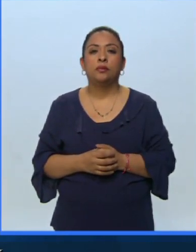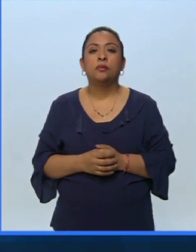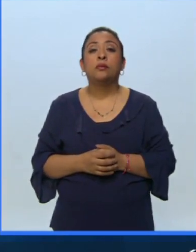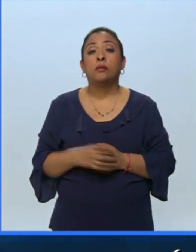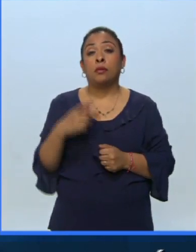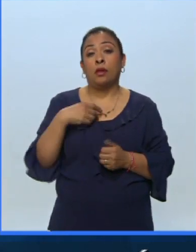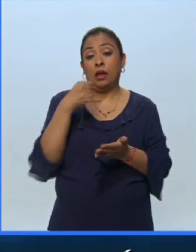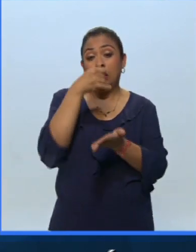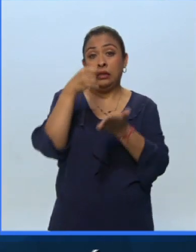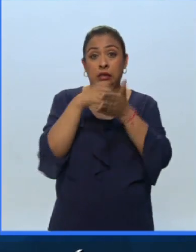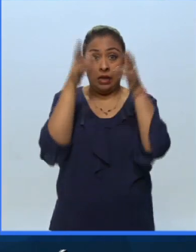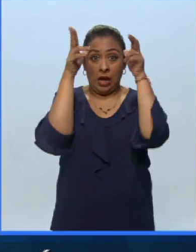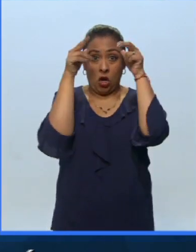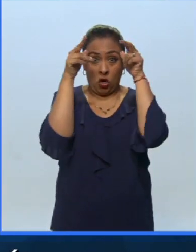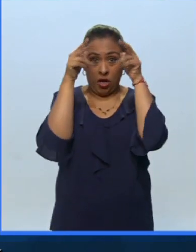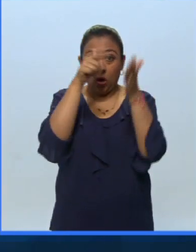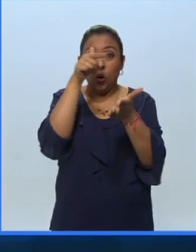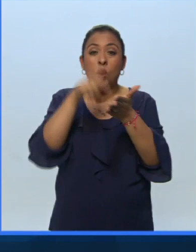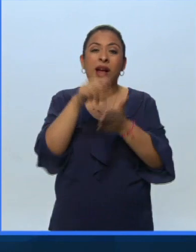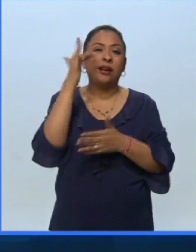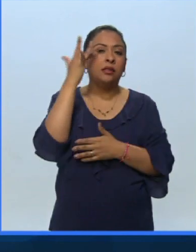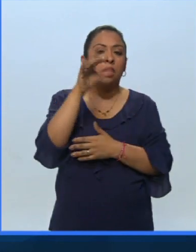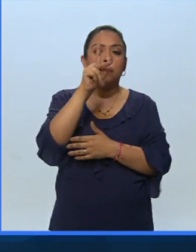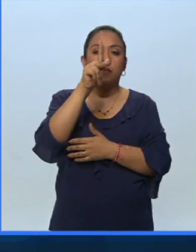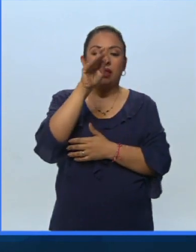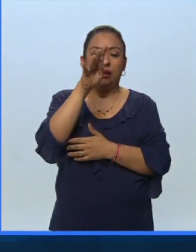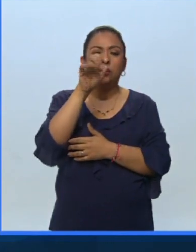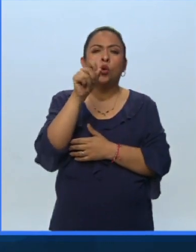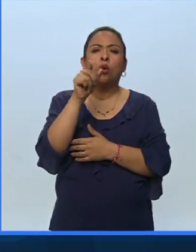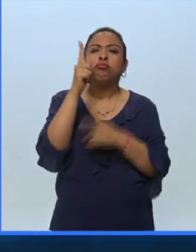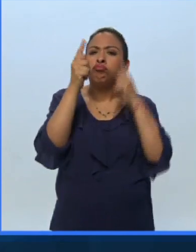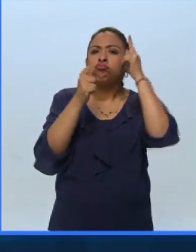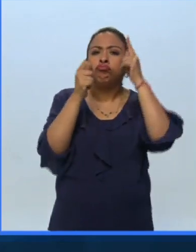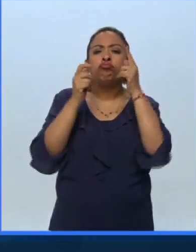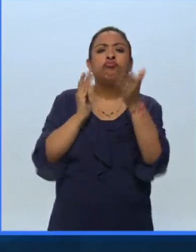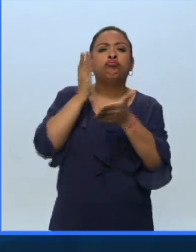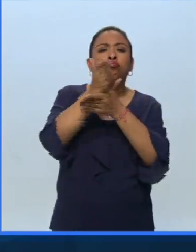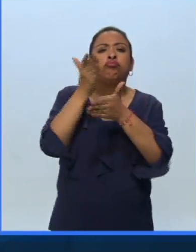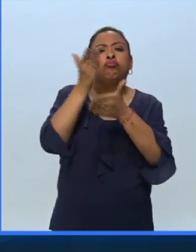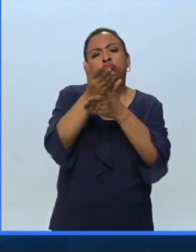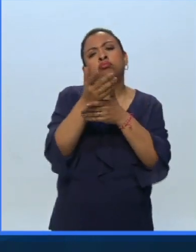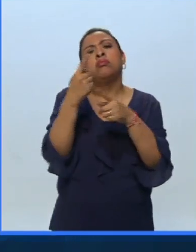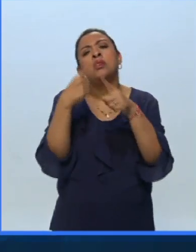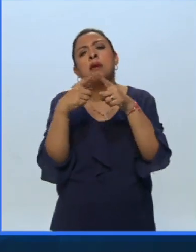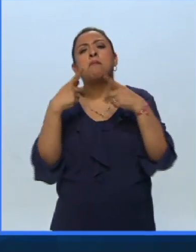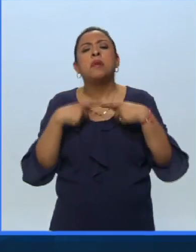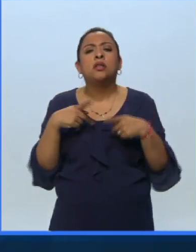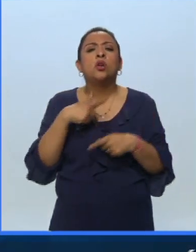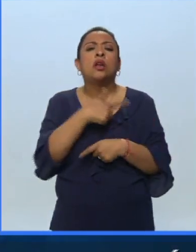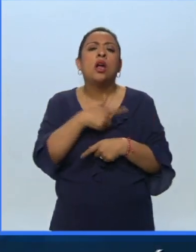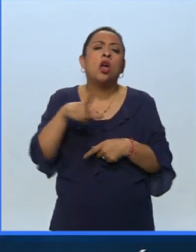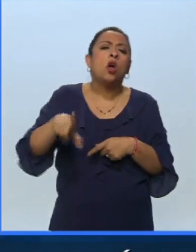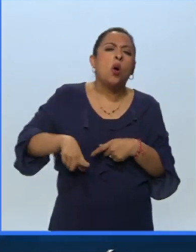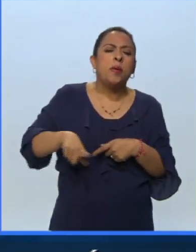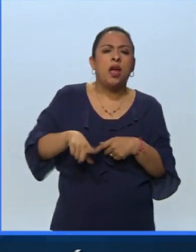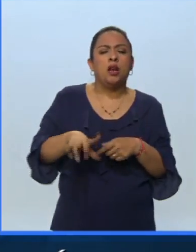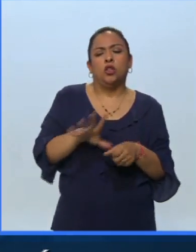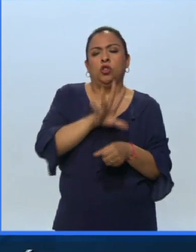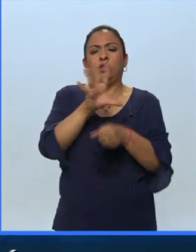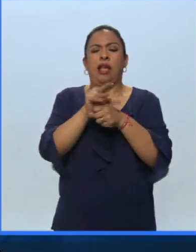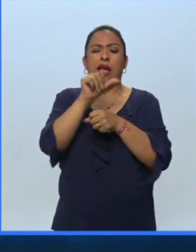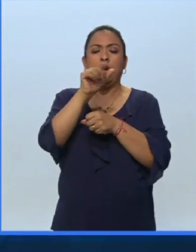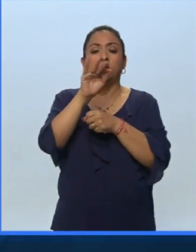La isla de los Conejos en San Petersburgo es un lugar turístico donde se dan cita a lo mismo los seguidores de los gobiernos absolutistas